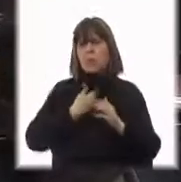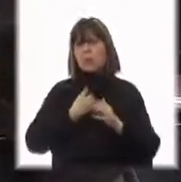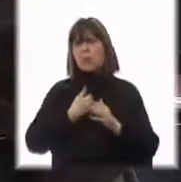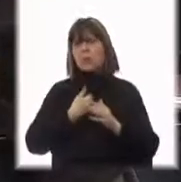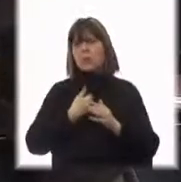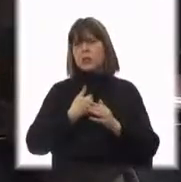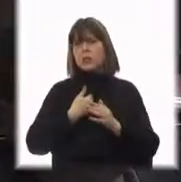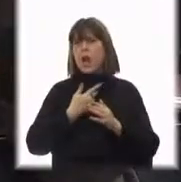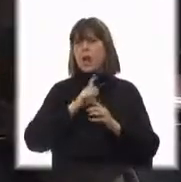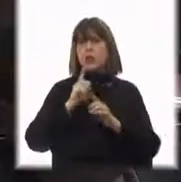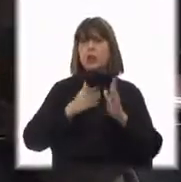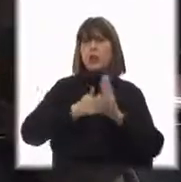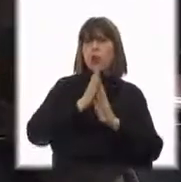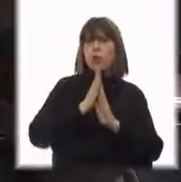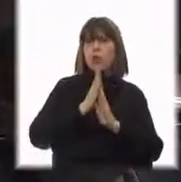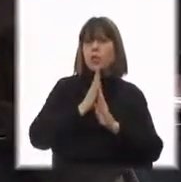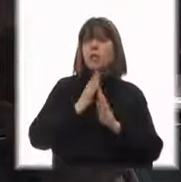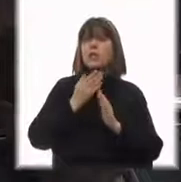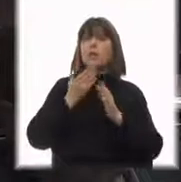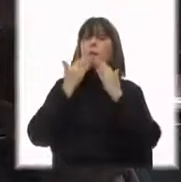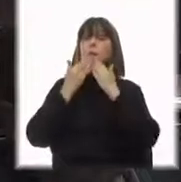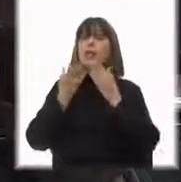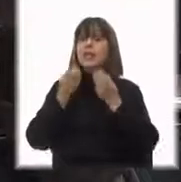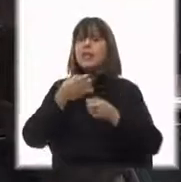preguntan. Ah, entonces no voy. No, no, te preguntan si querés un café.